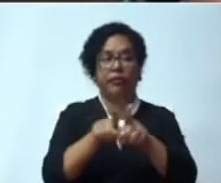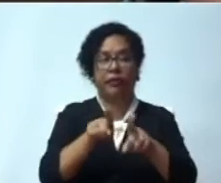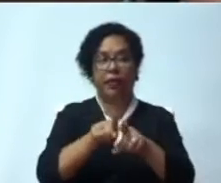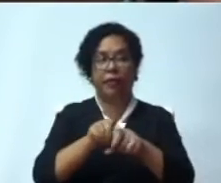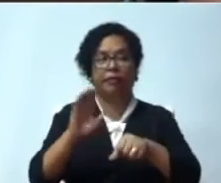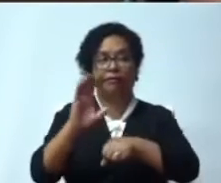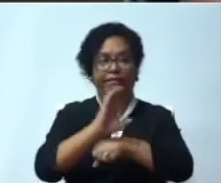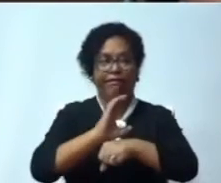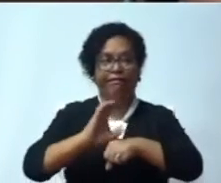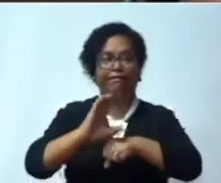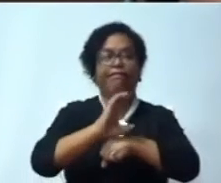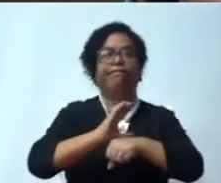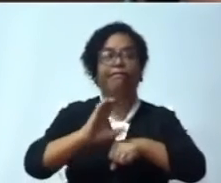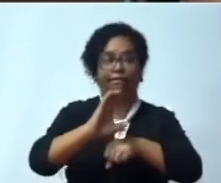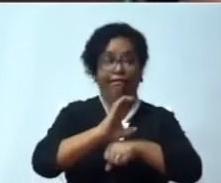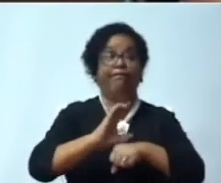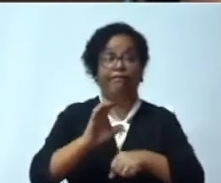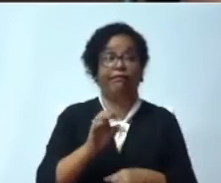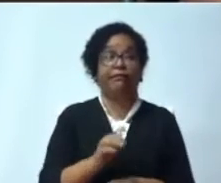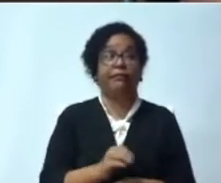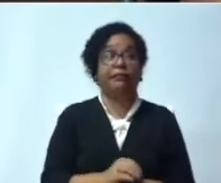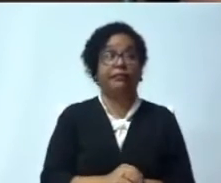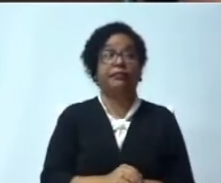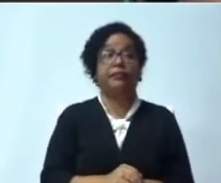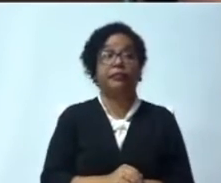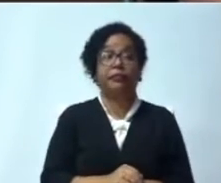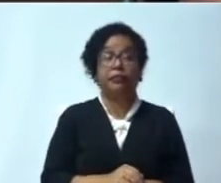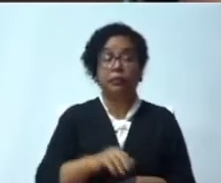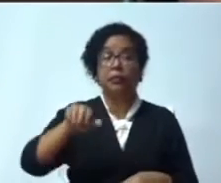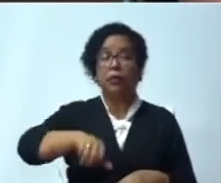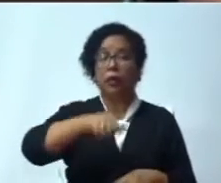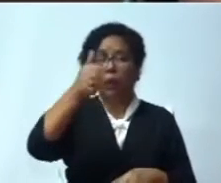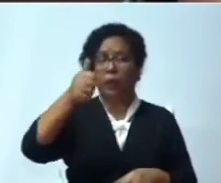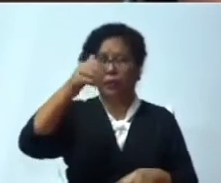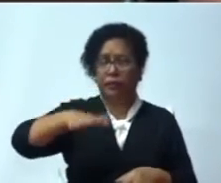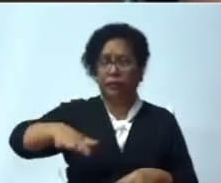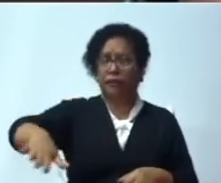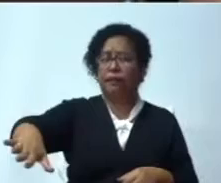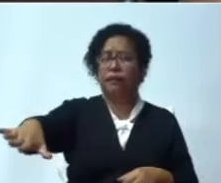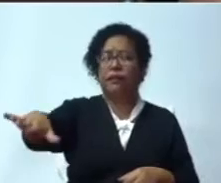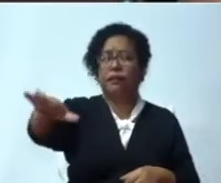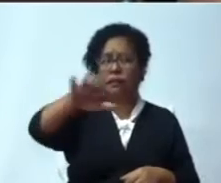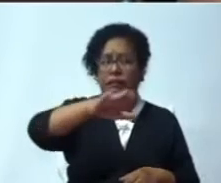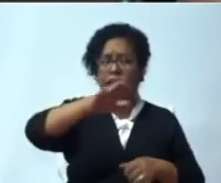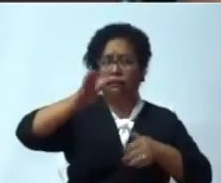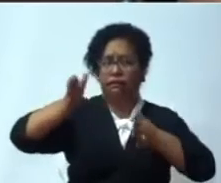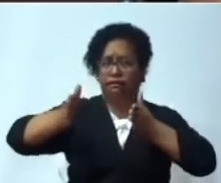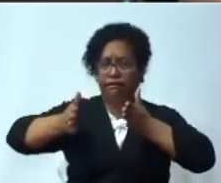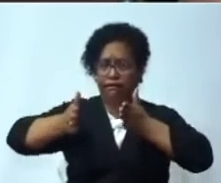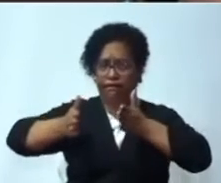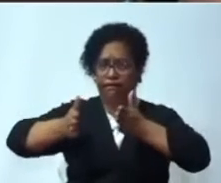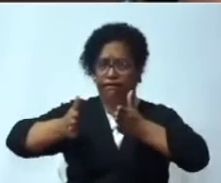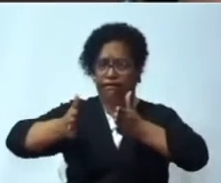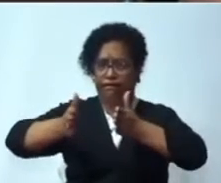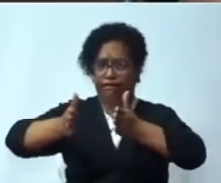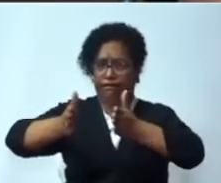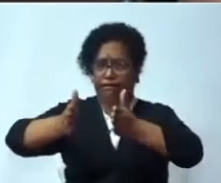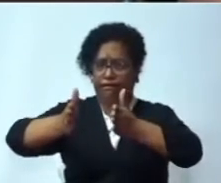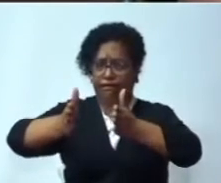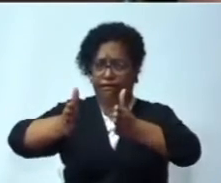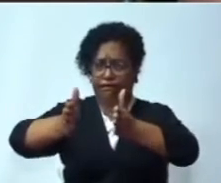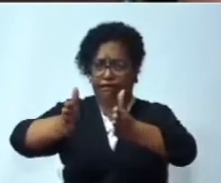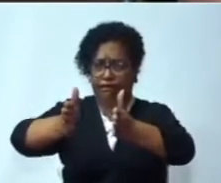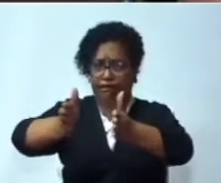Y la otra parte es el camino vecinal hacia la comunidad de pescaderos, también